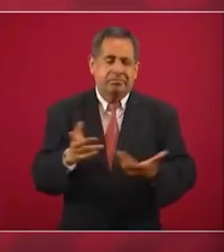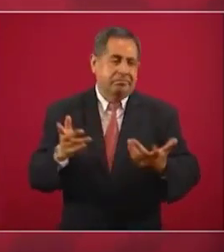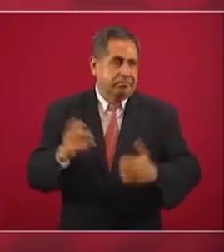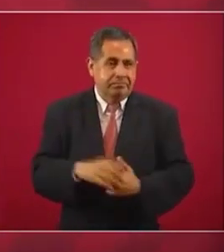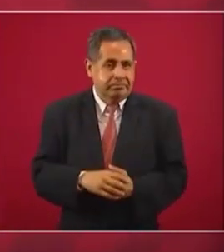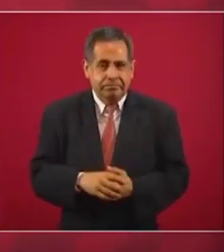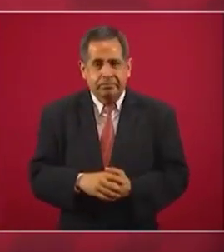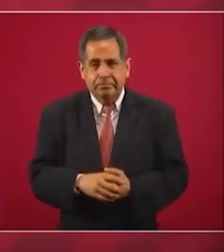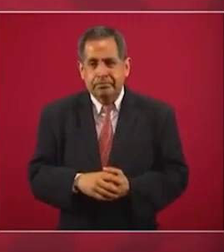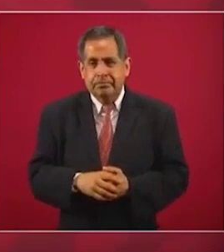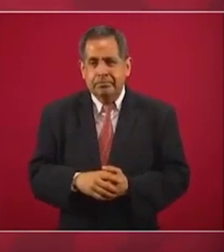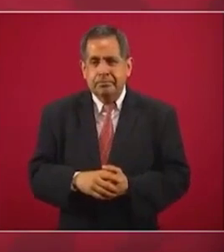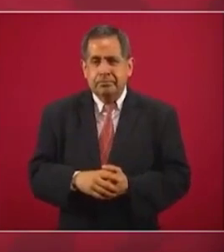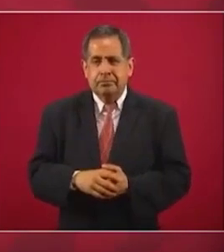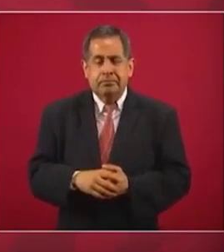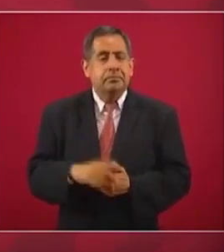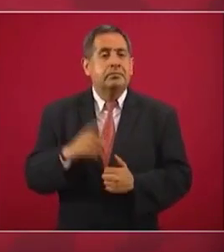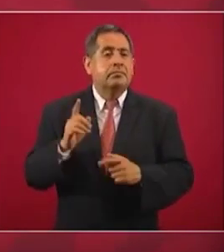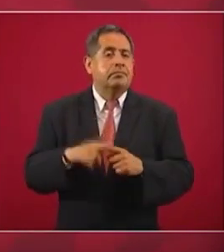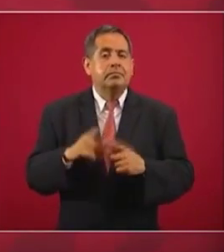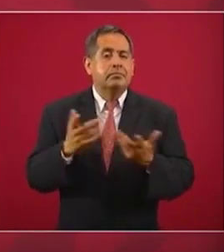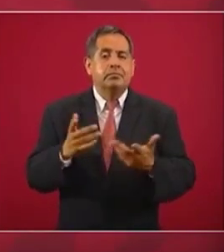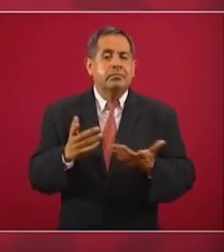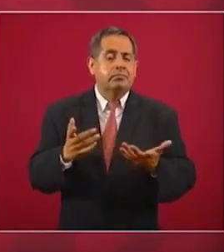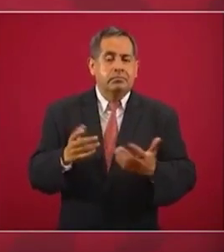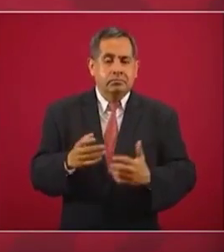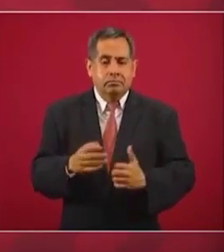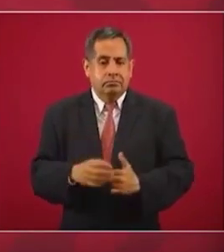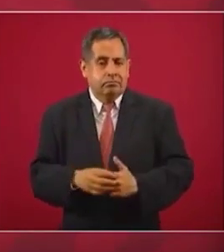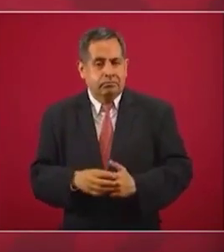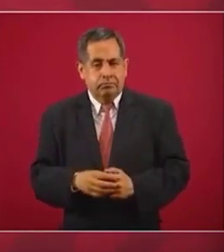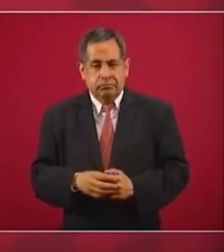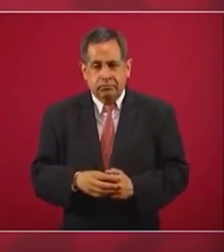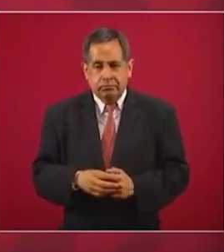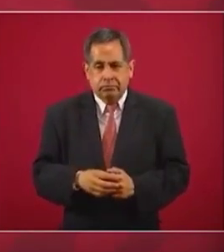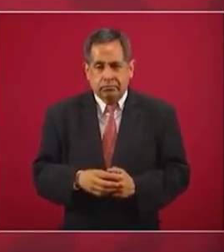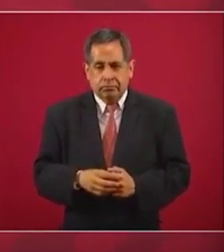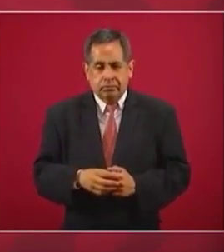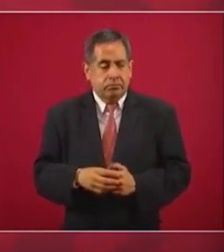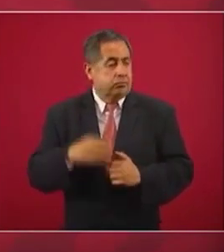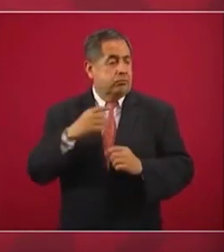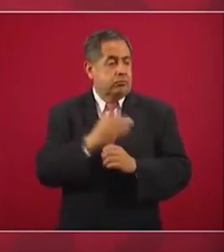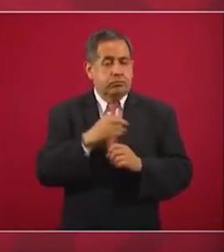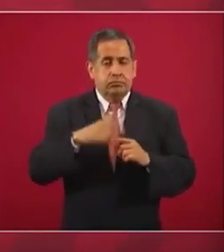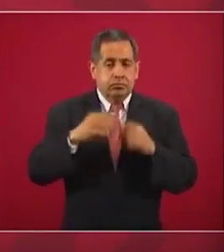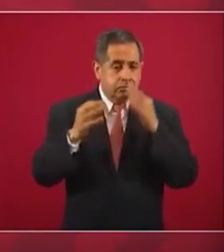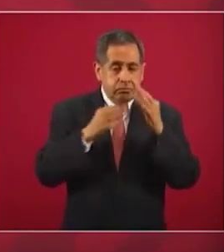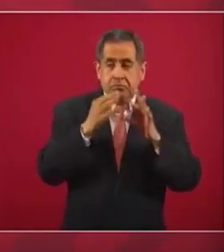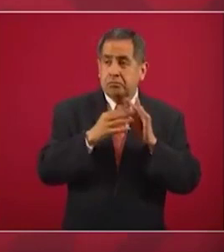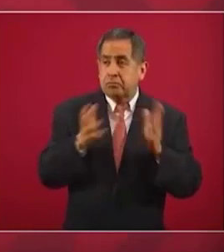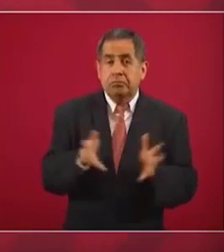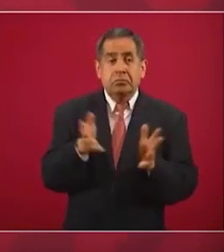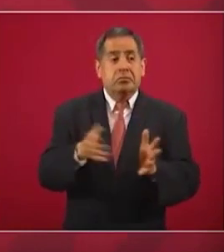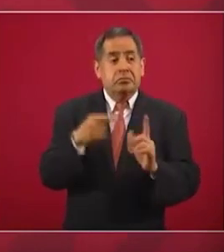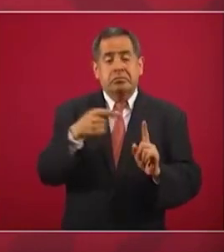lo está promoviendo, llevando a cabo.